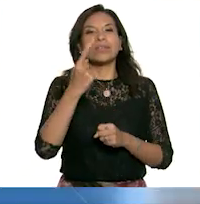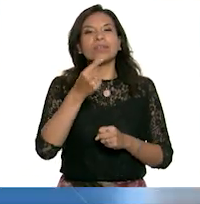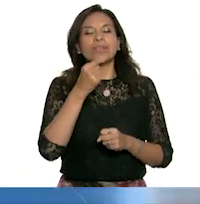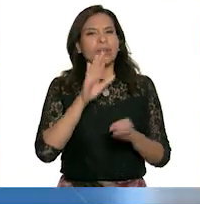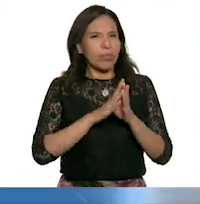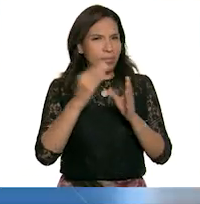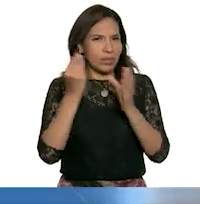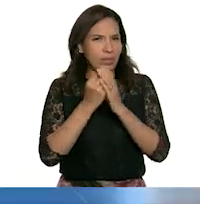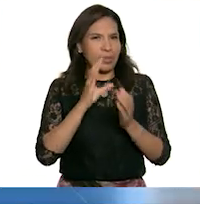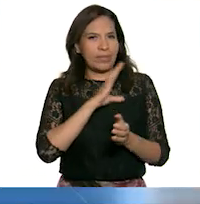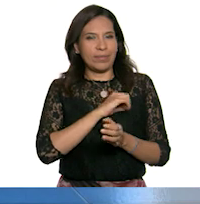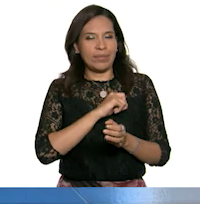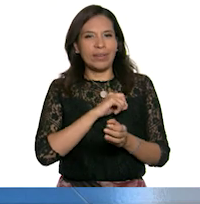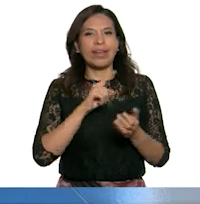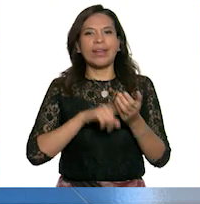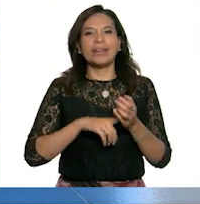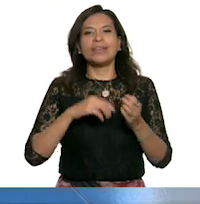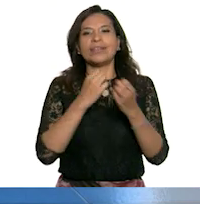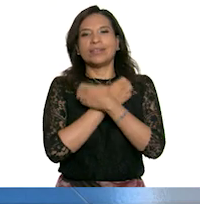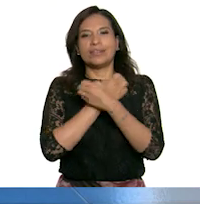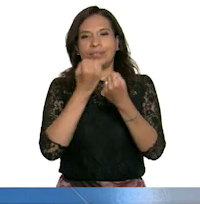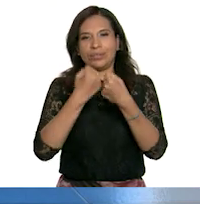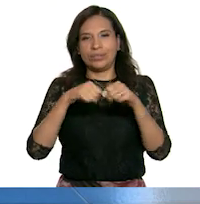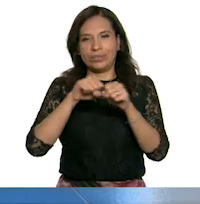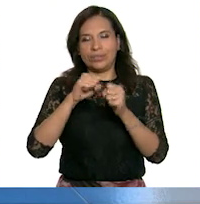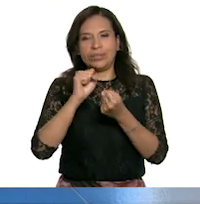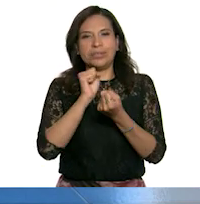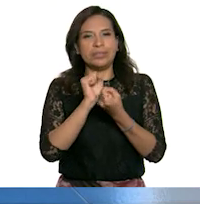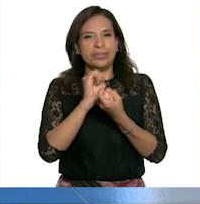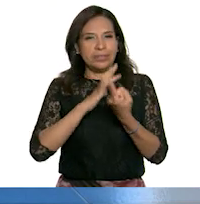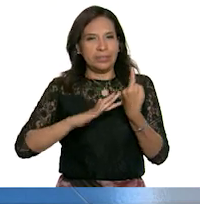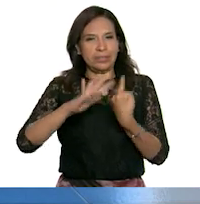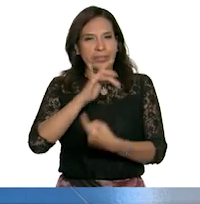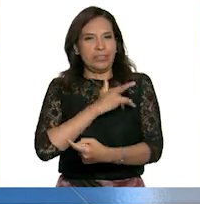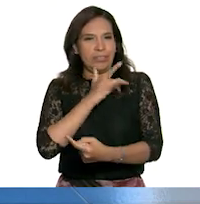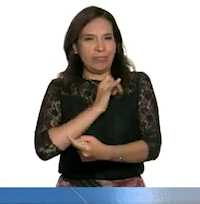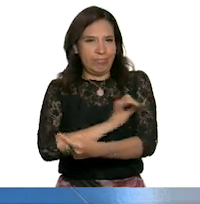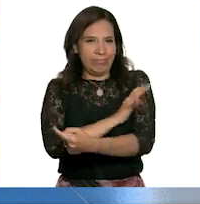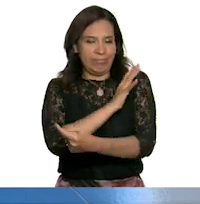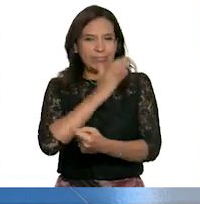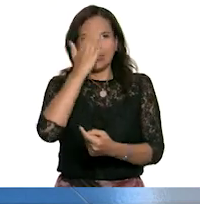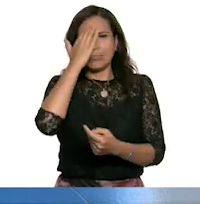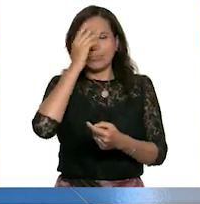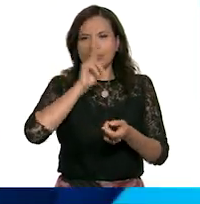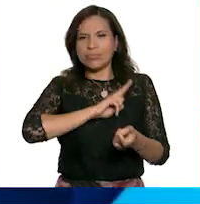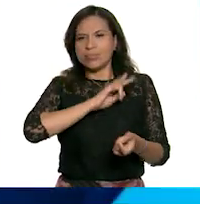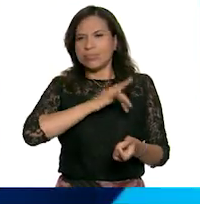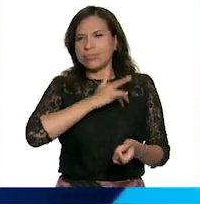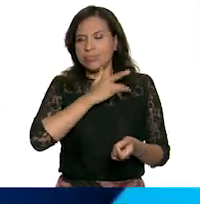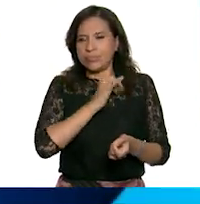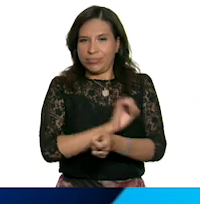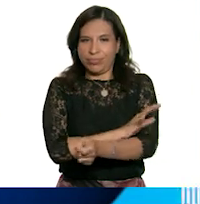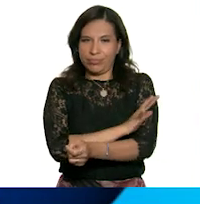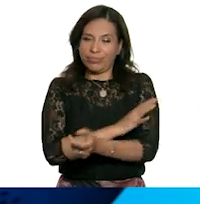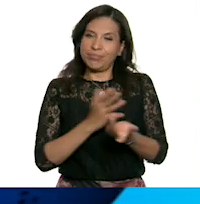favoritas es educación socioemocional porque me ayuda a conocer mis emociones y sentimientos. Bueno, les